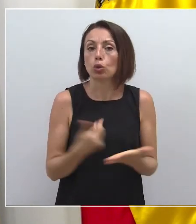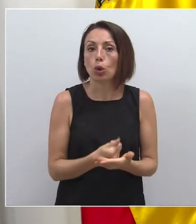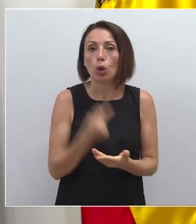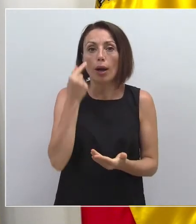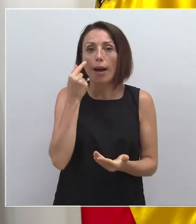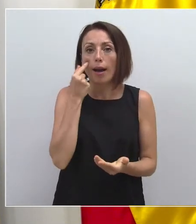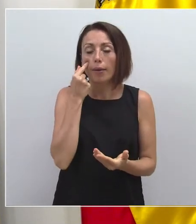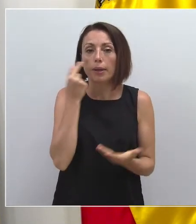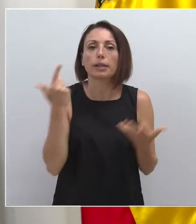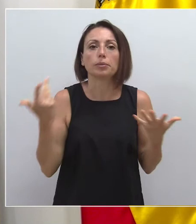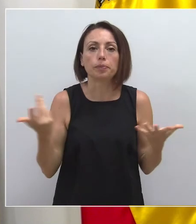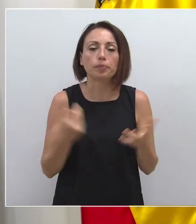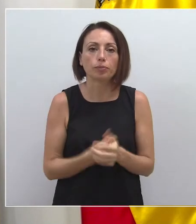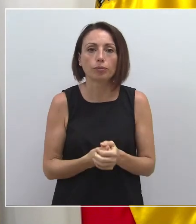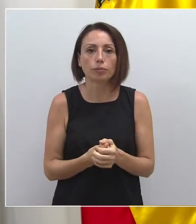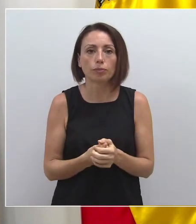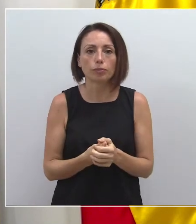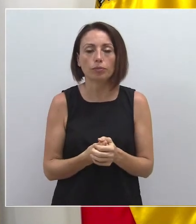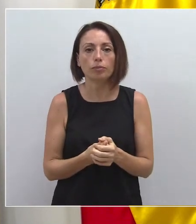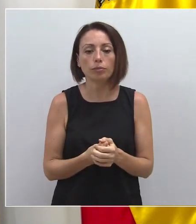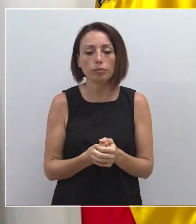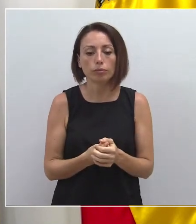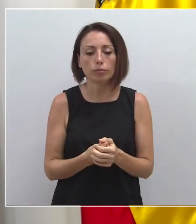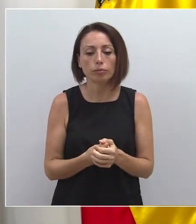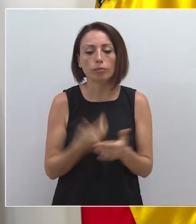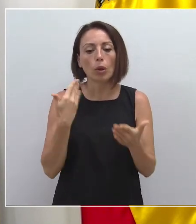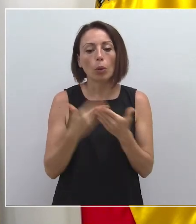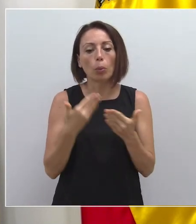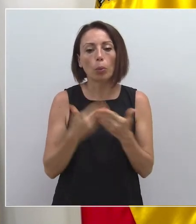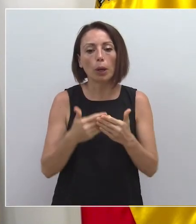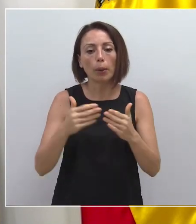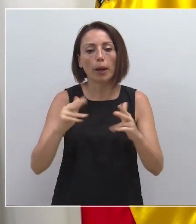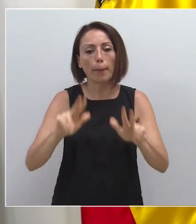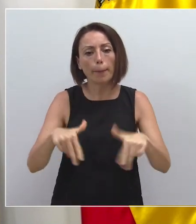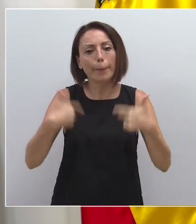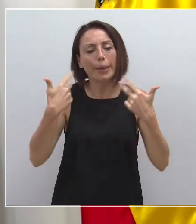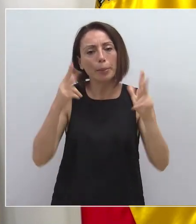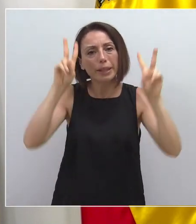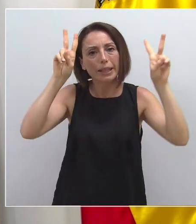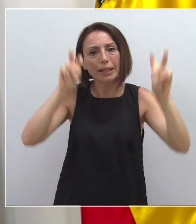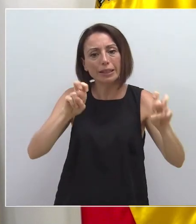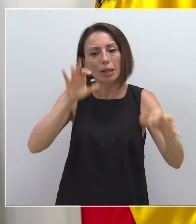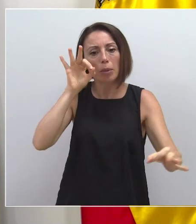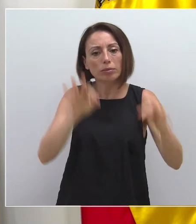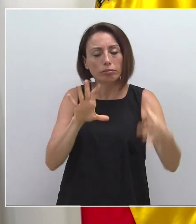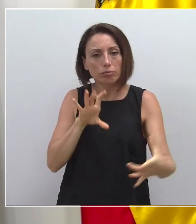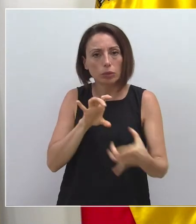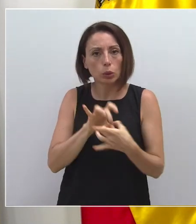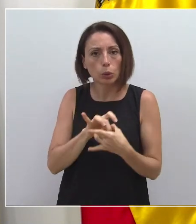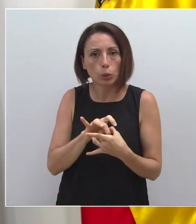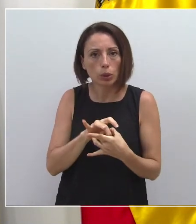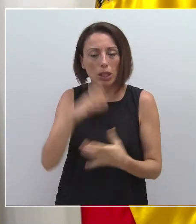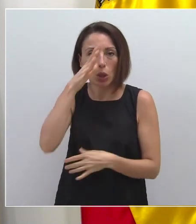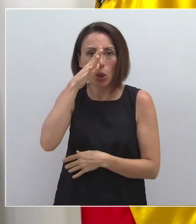hacerlo con el probatorio suficiente que permita el abordaje del sistema de